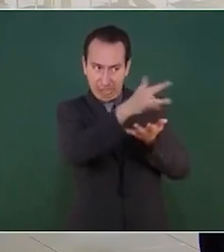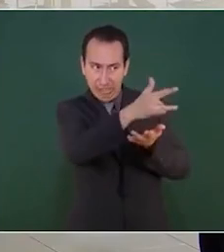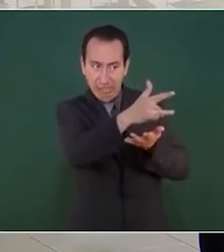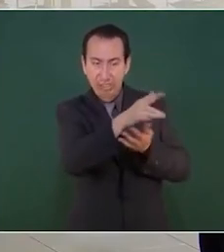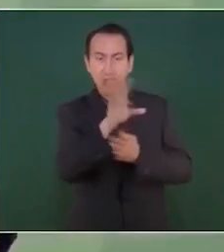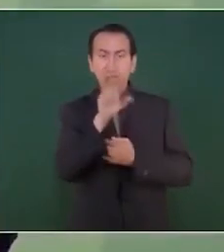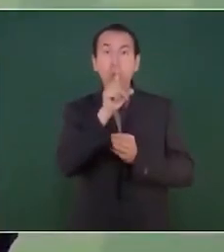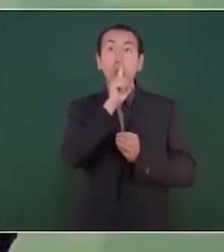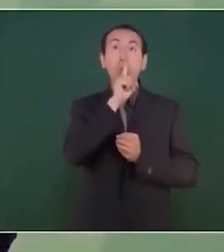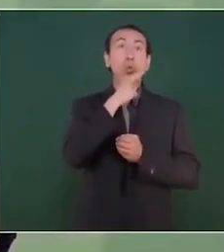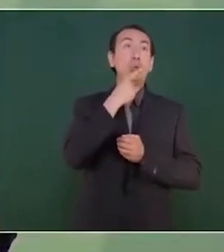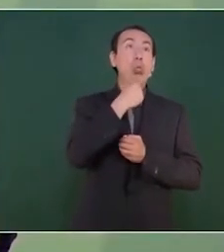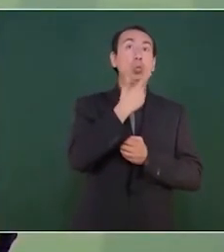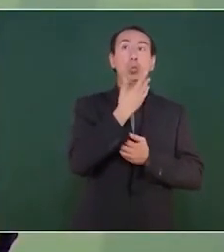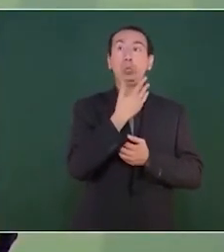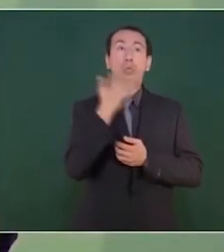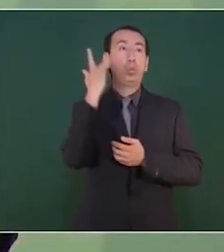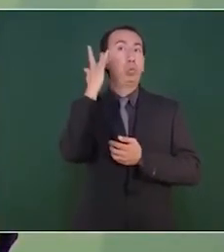encubrir